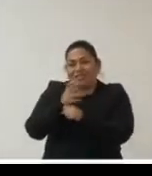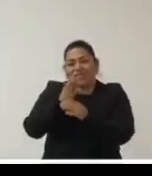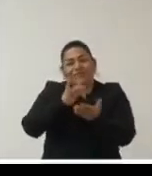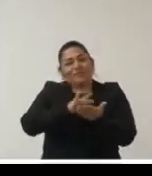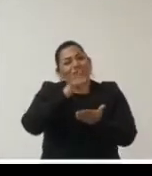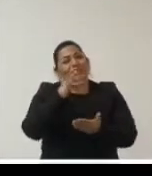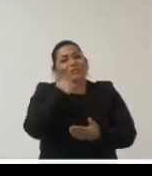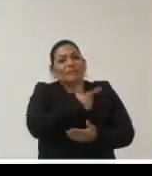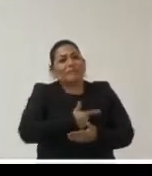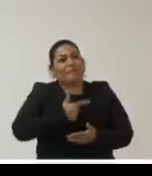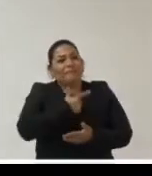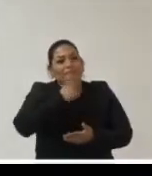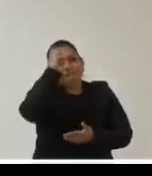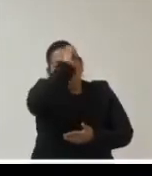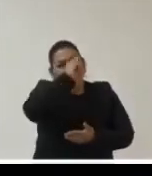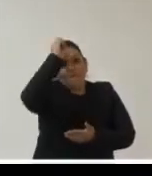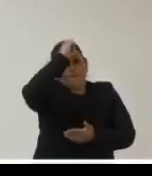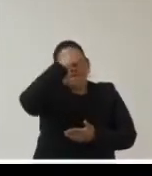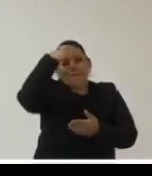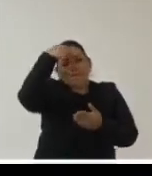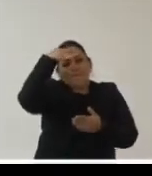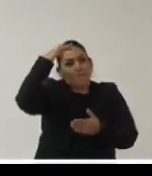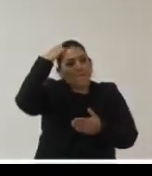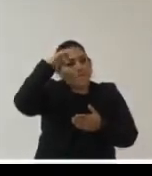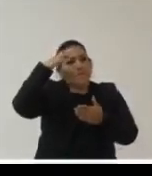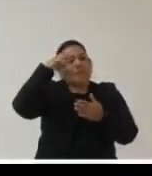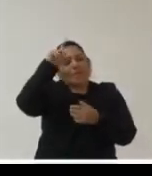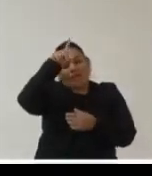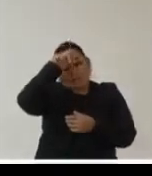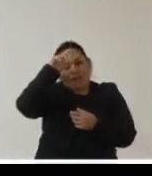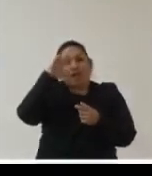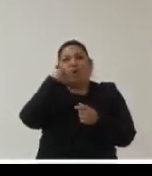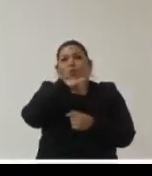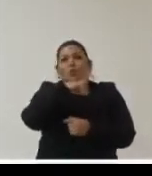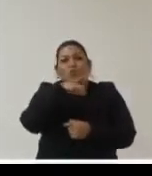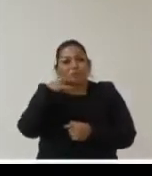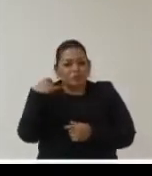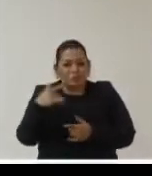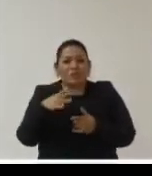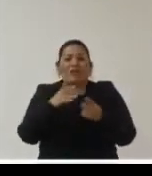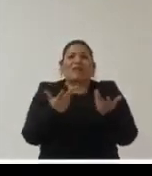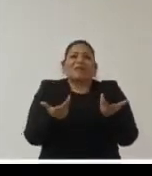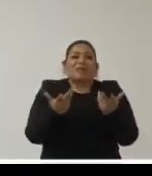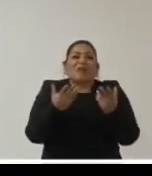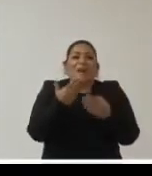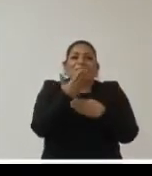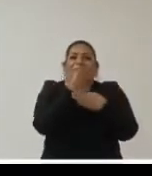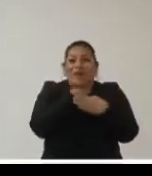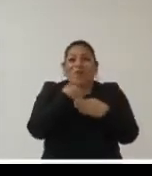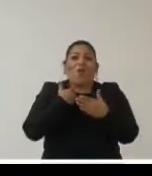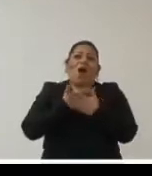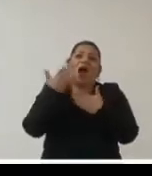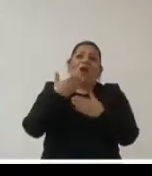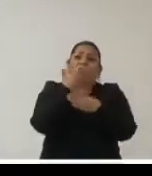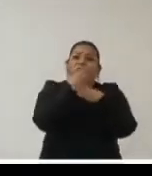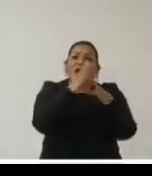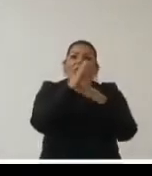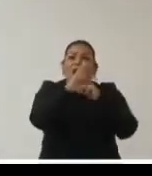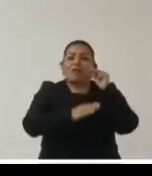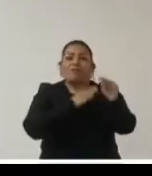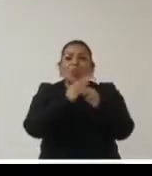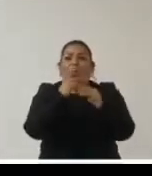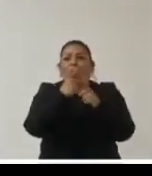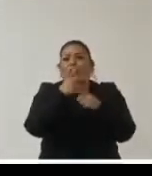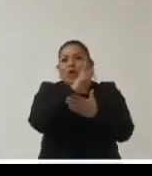la opinión de expertos de Perú de Chile estuve yo con Banco Mundial trabajando en un proyecto muy interesante